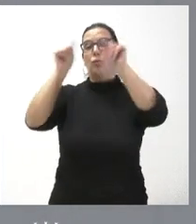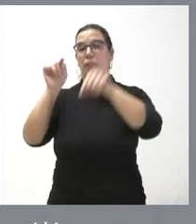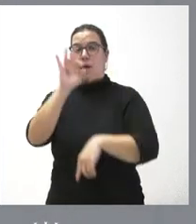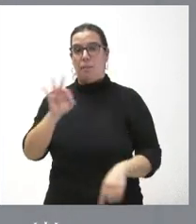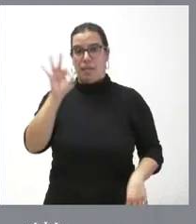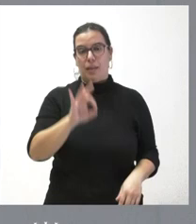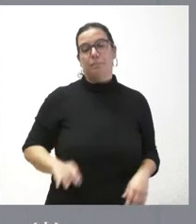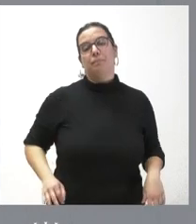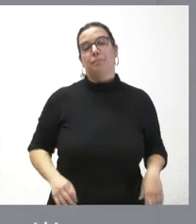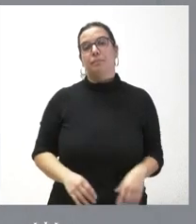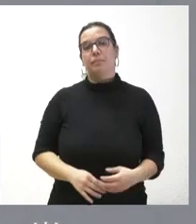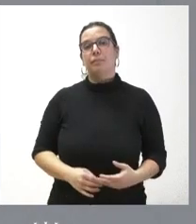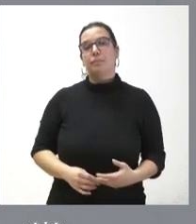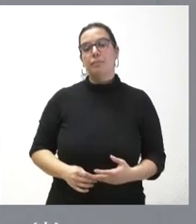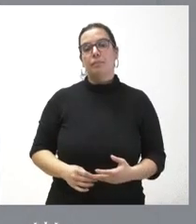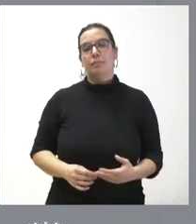Palencia.